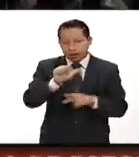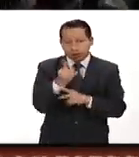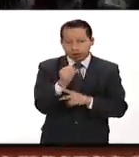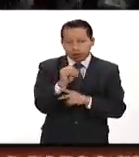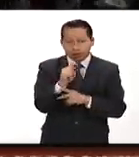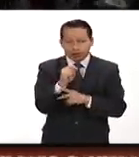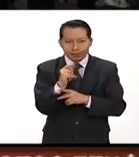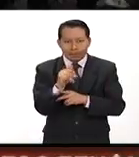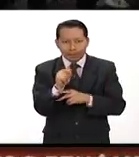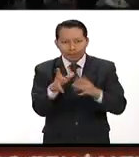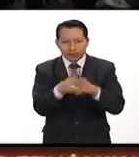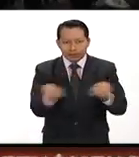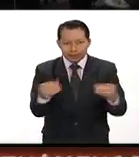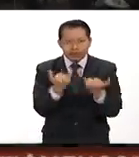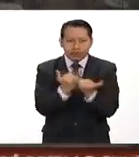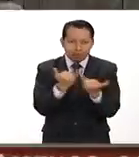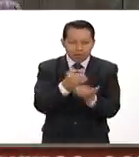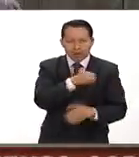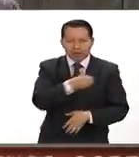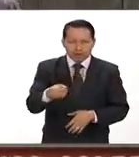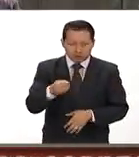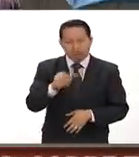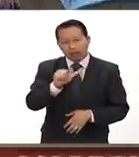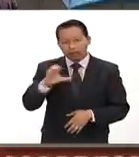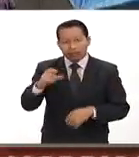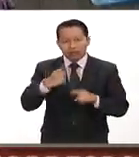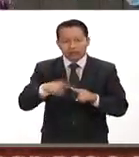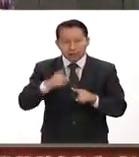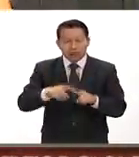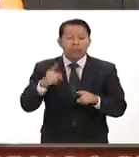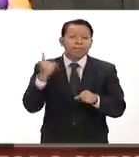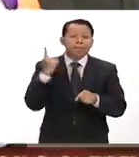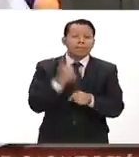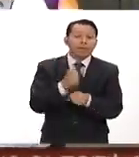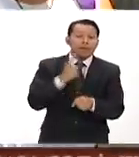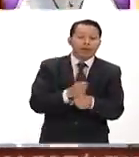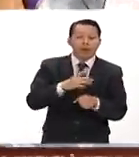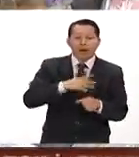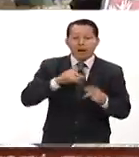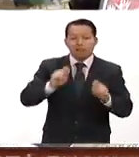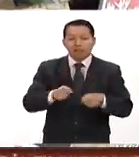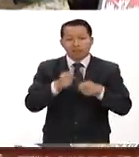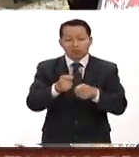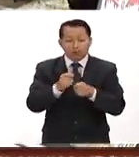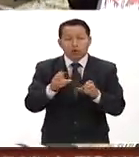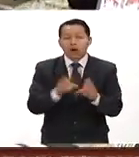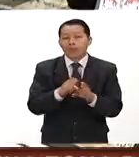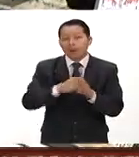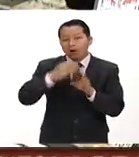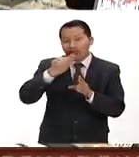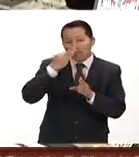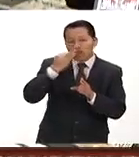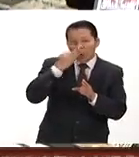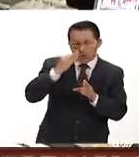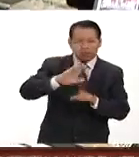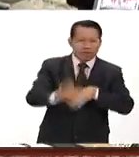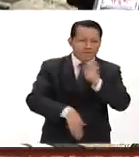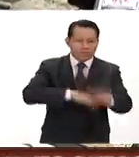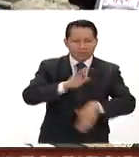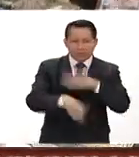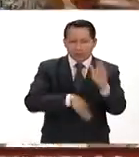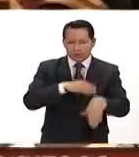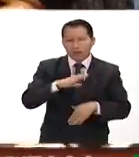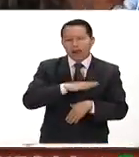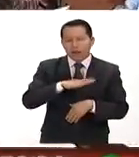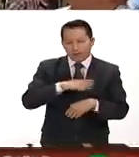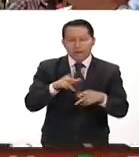desaparecidos y organizaciones civiles primero montaron una guardia de honor y depositaron ofrenda floral en el monumento de los caídos en la Plaza